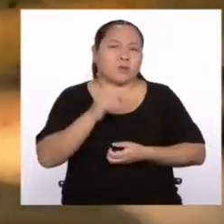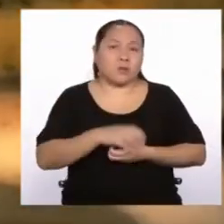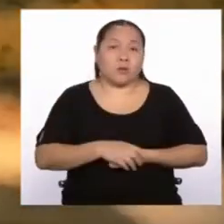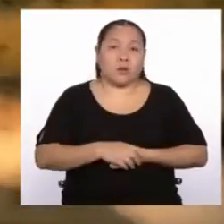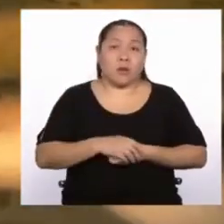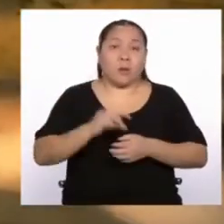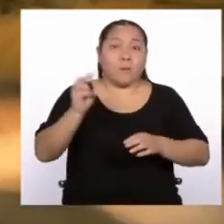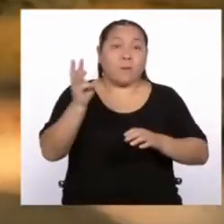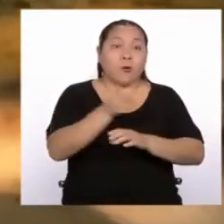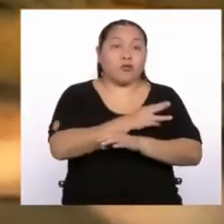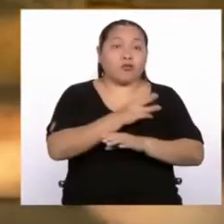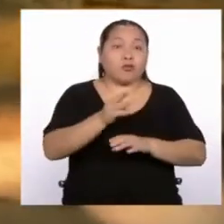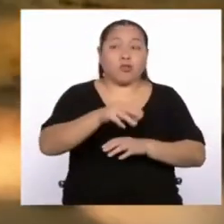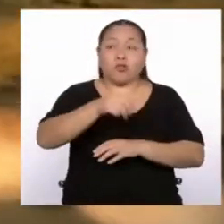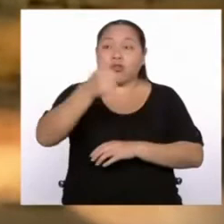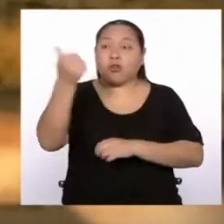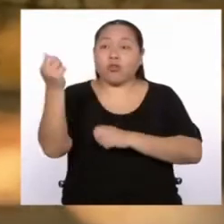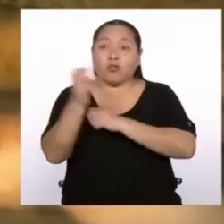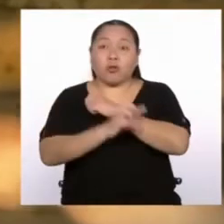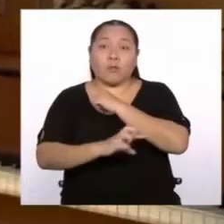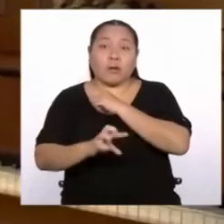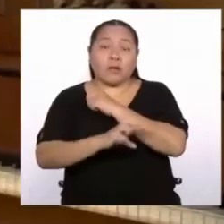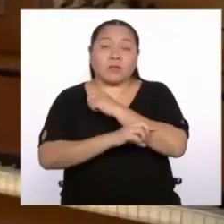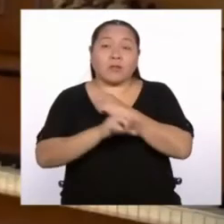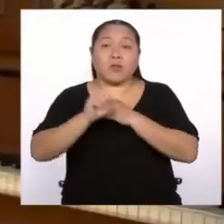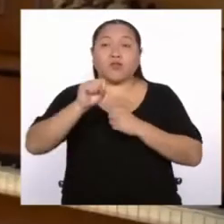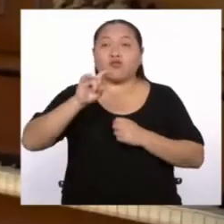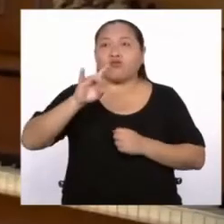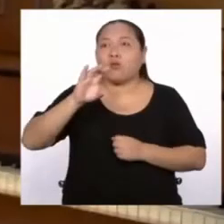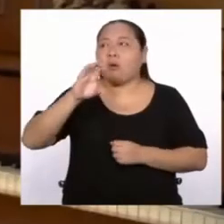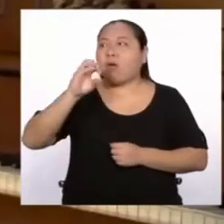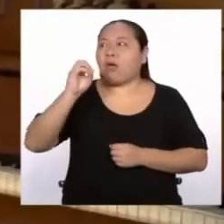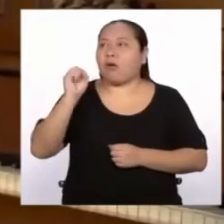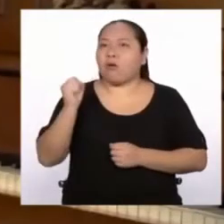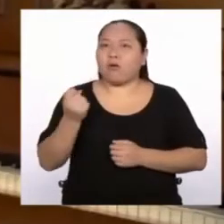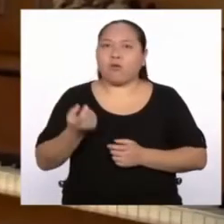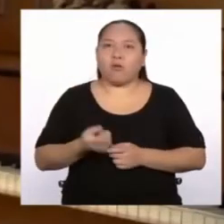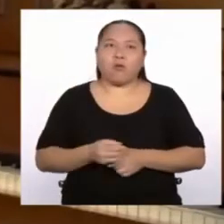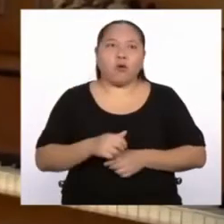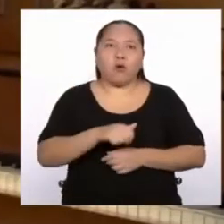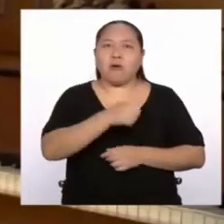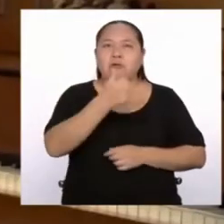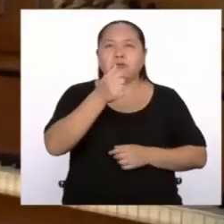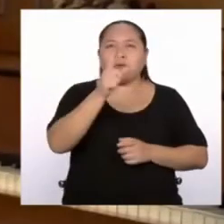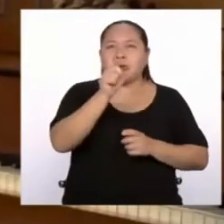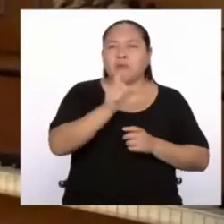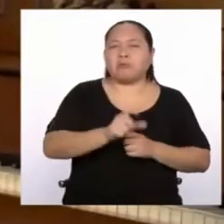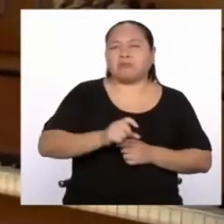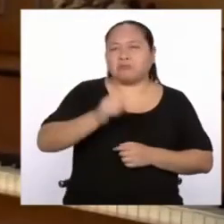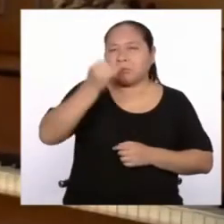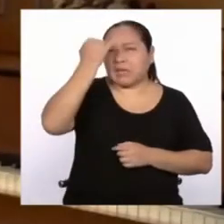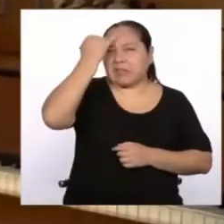Músicos extranjeros, unos huecos, algún italiano,